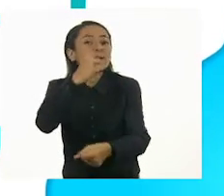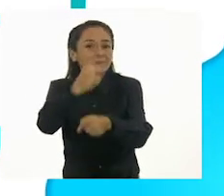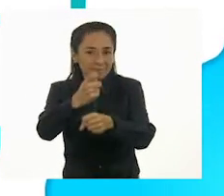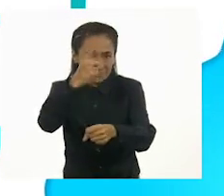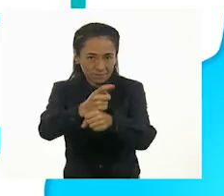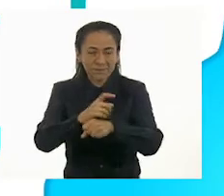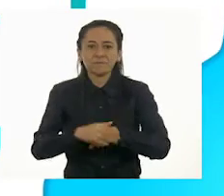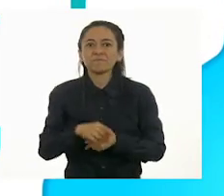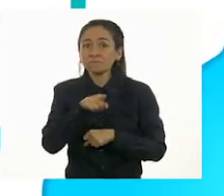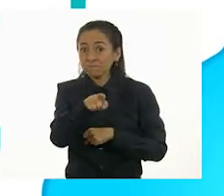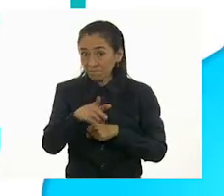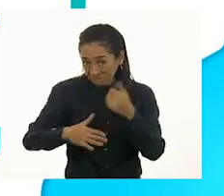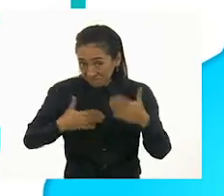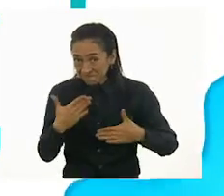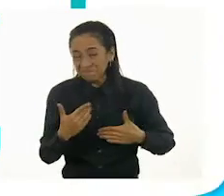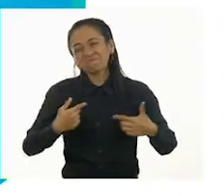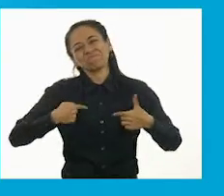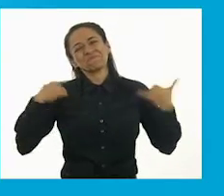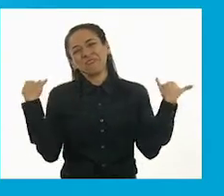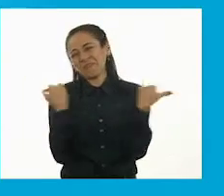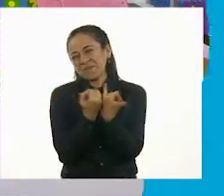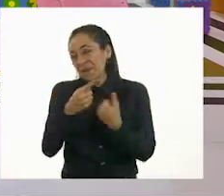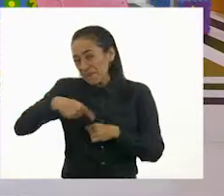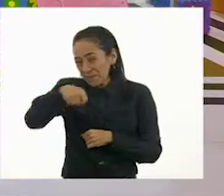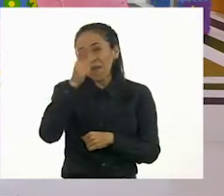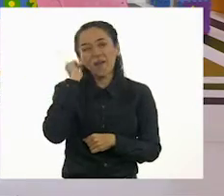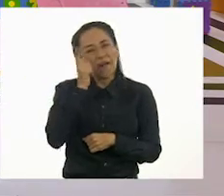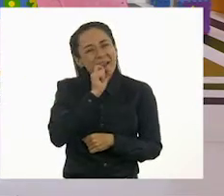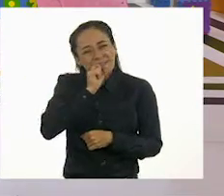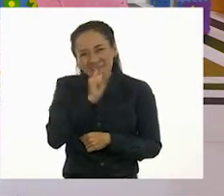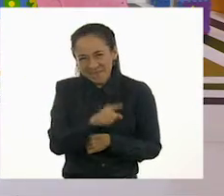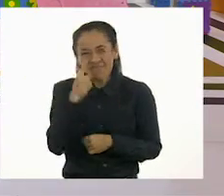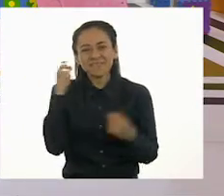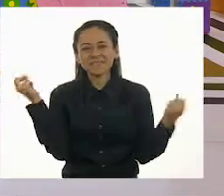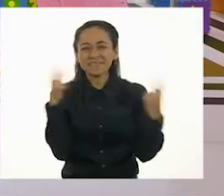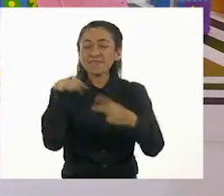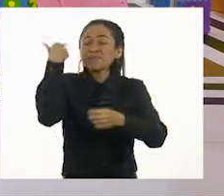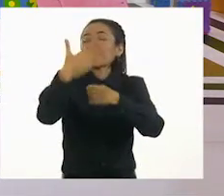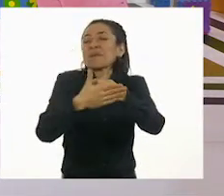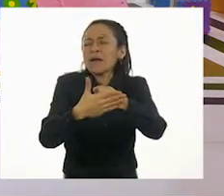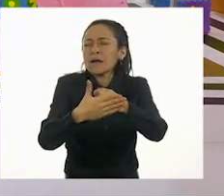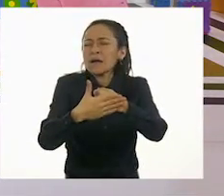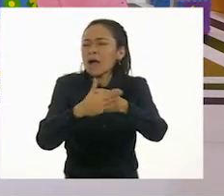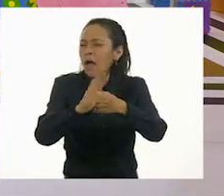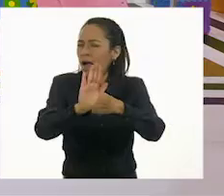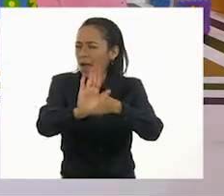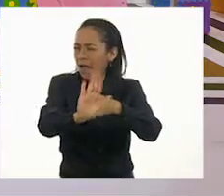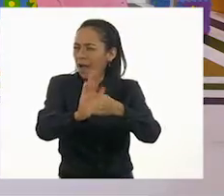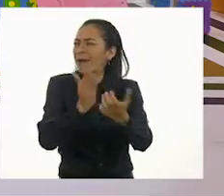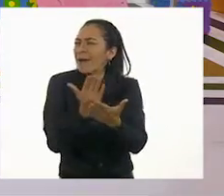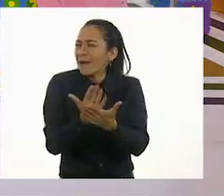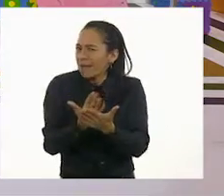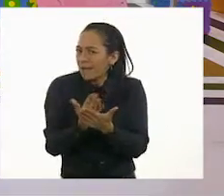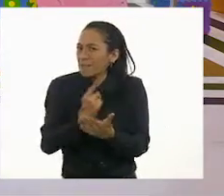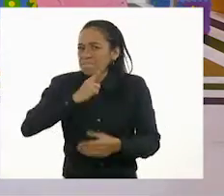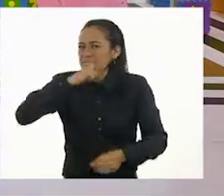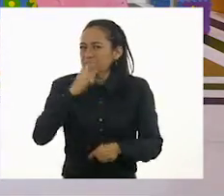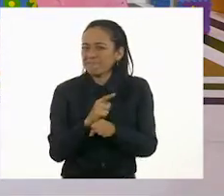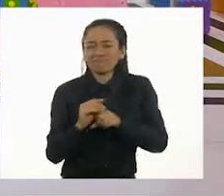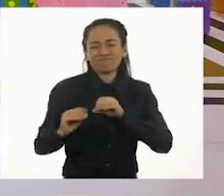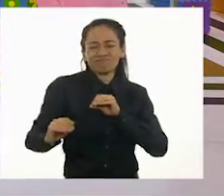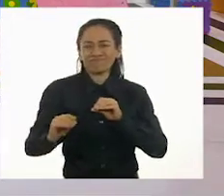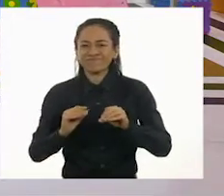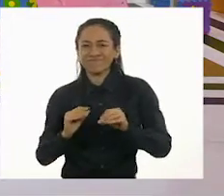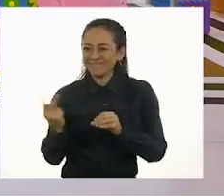Espero lo hayan disfrutado tanto como nosotras. Nos vemos hasta la próxima, pero antes, a movernos. Vamos a movernos, maestra